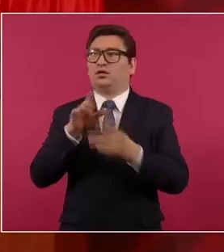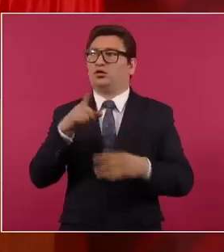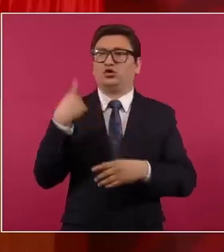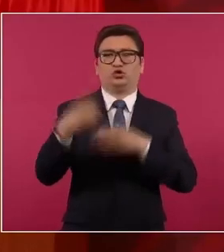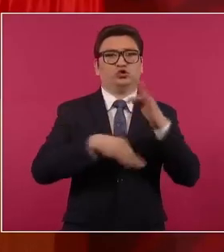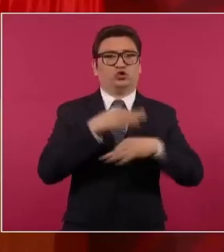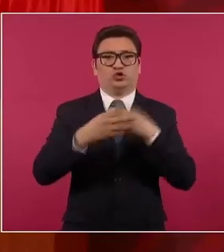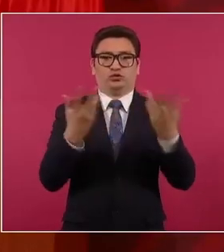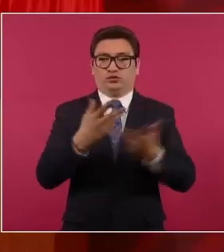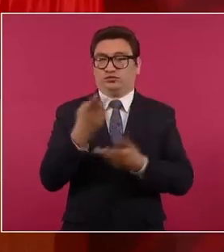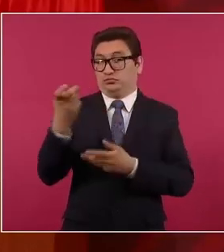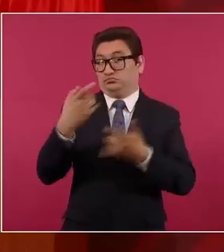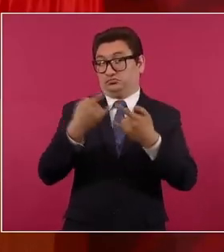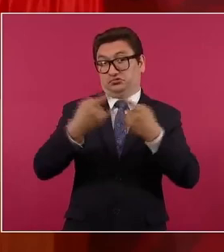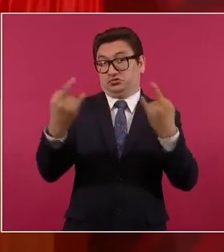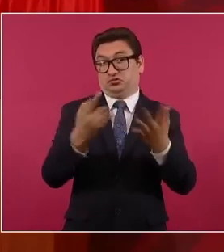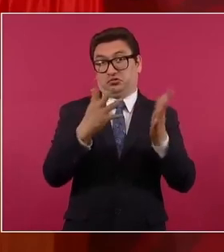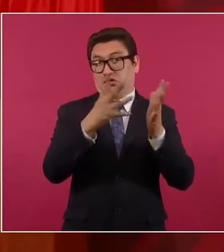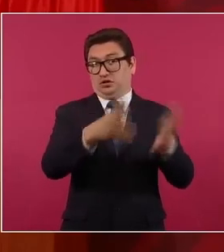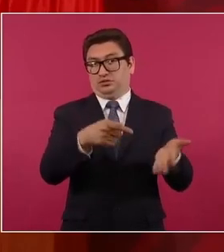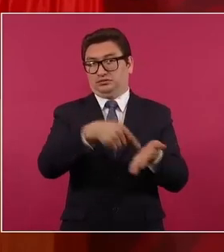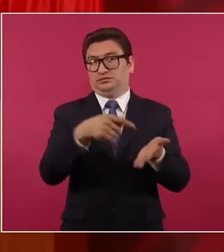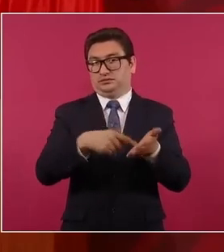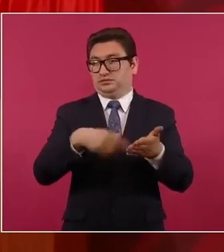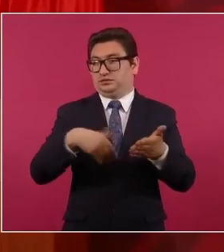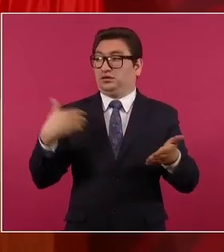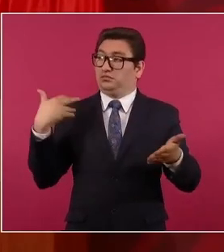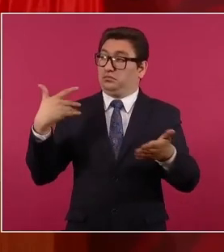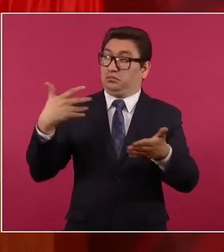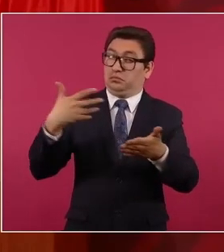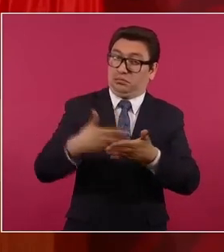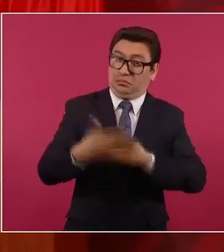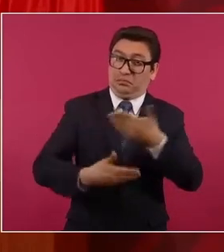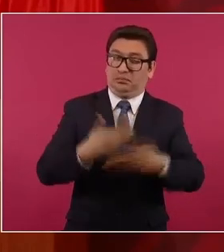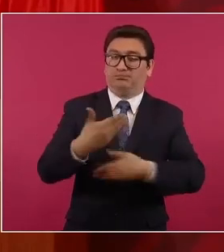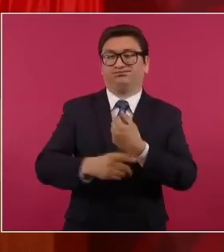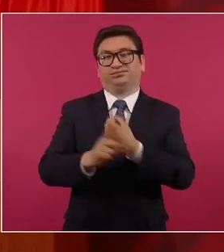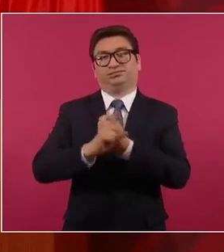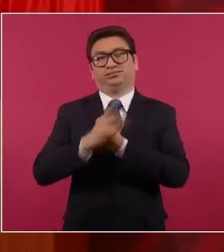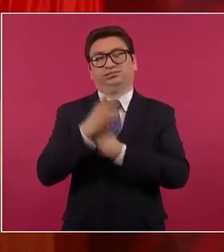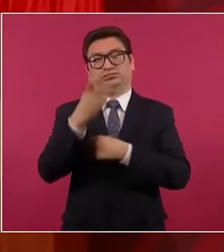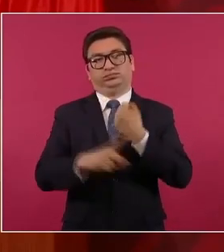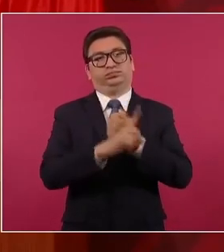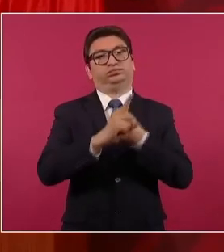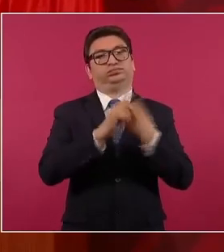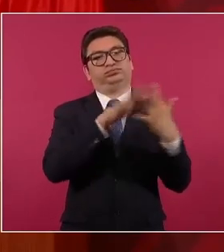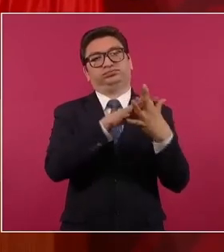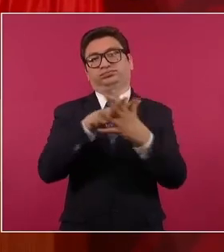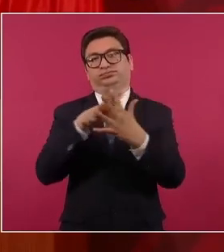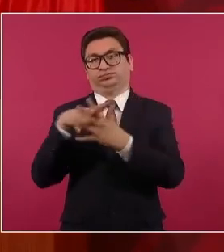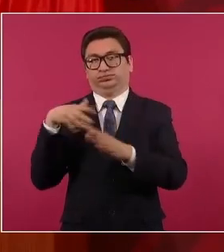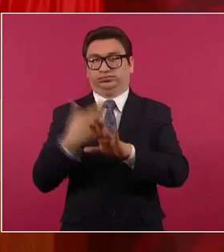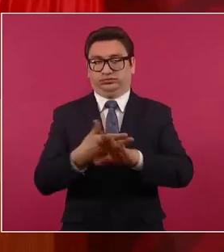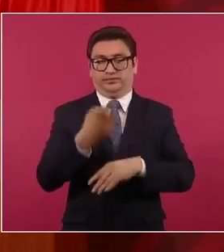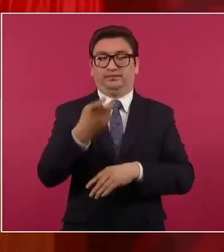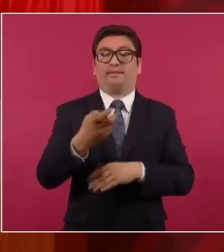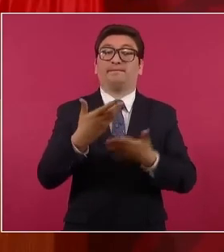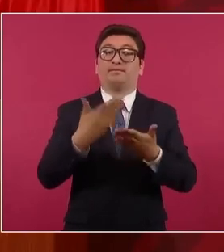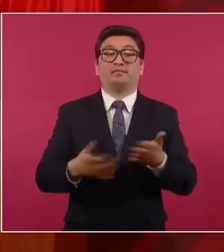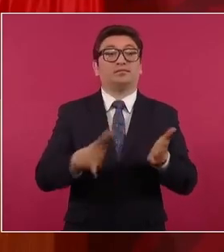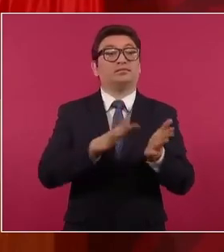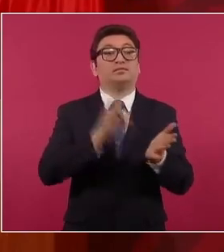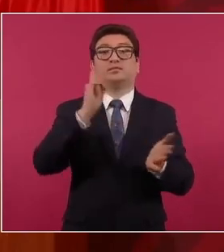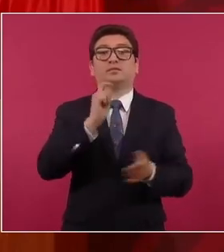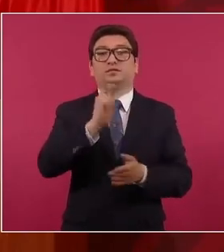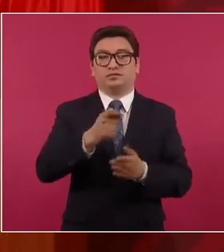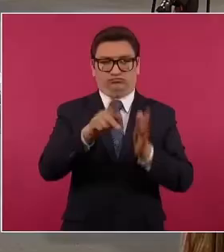para la reflexión de la historia y de las consecuencias que hoy seguimos pagando de esta guerra. Sin embargo, podemos destacar que